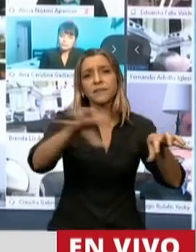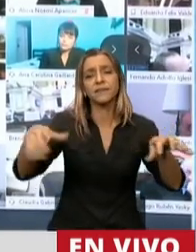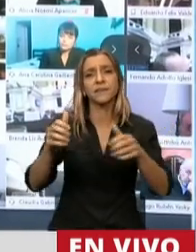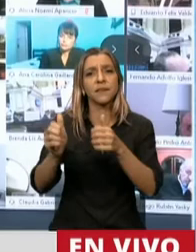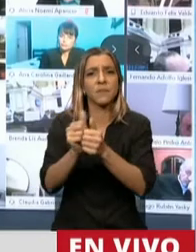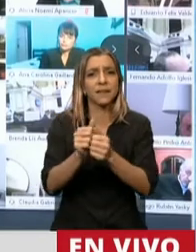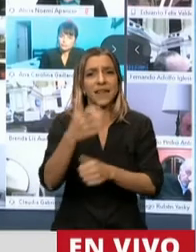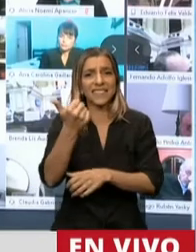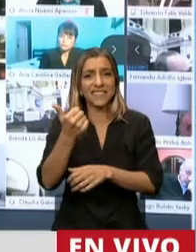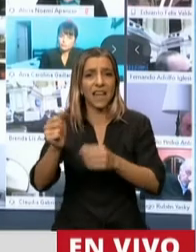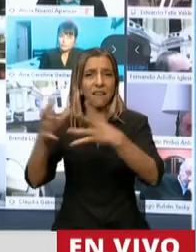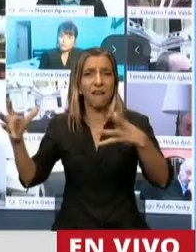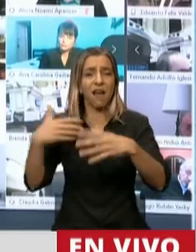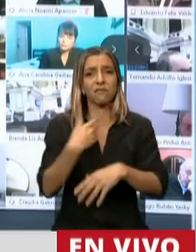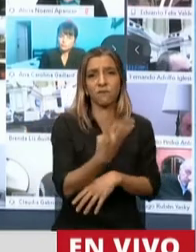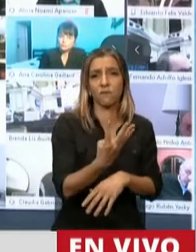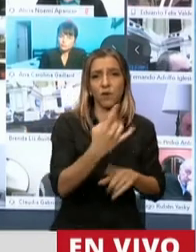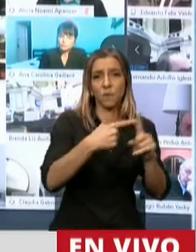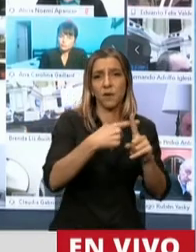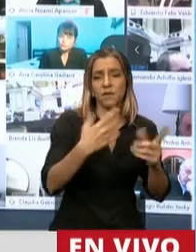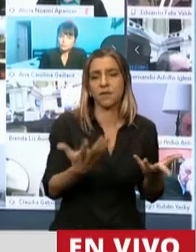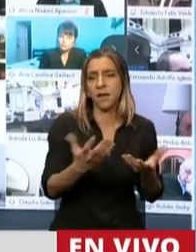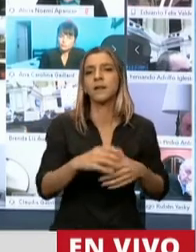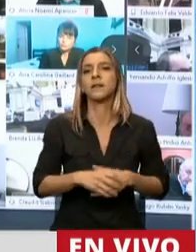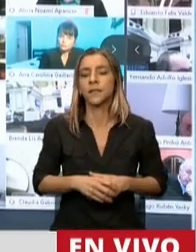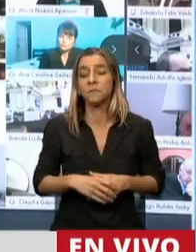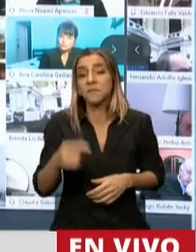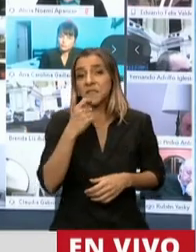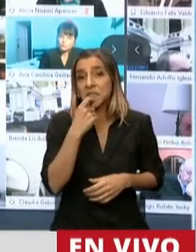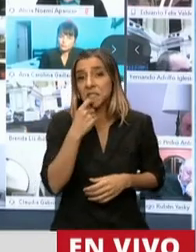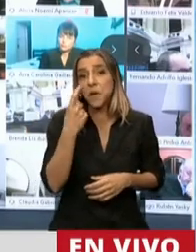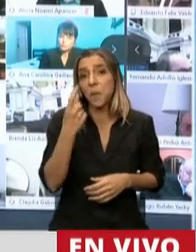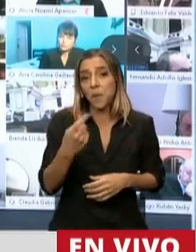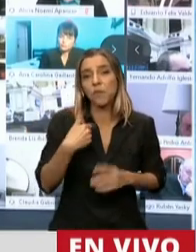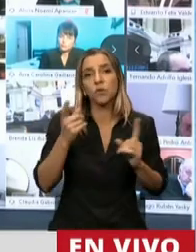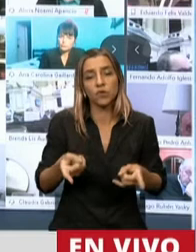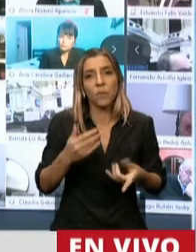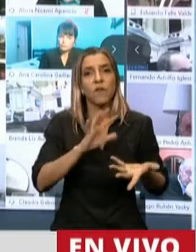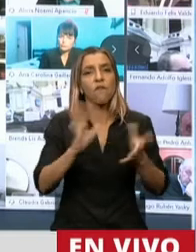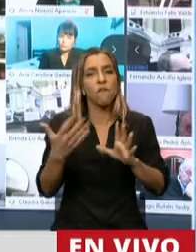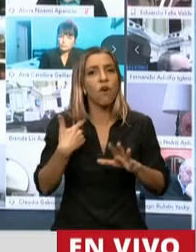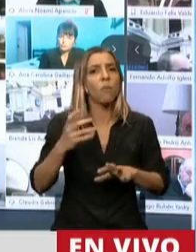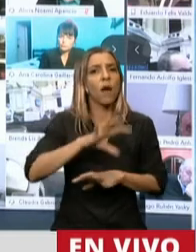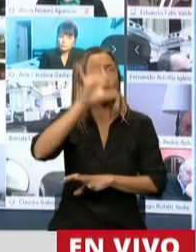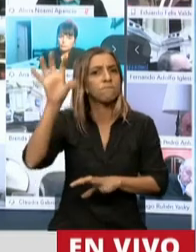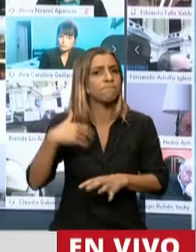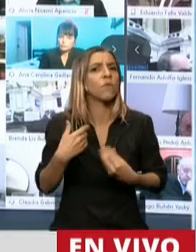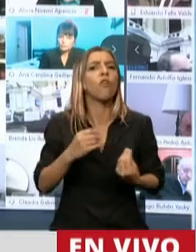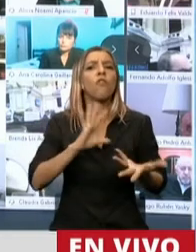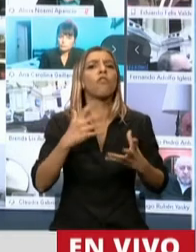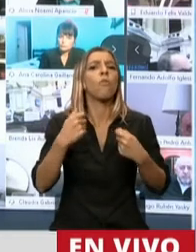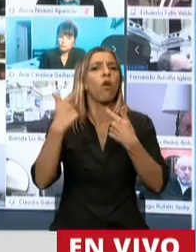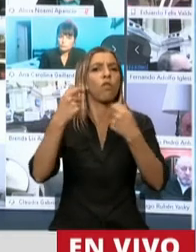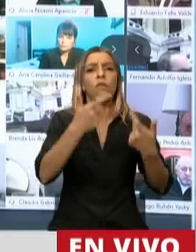grandes y 4 de las medianas. Pero si además vemos cómo se distribuyó federalmente este